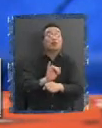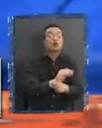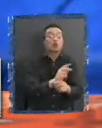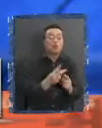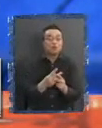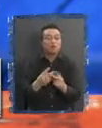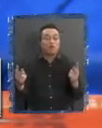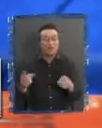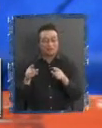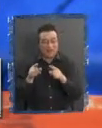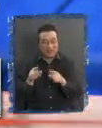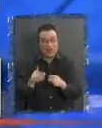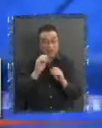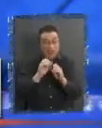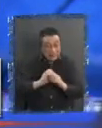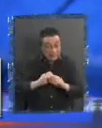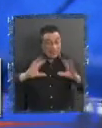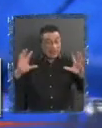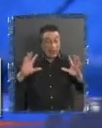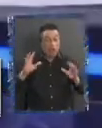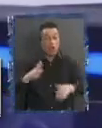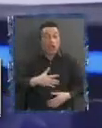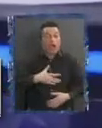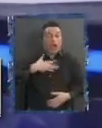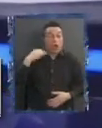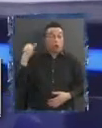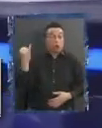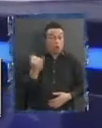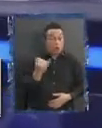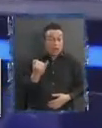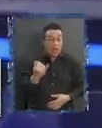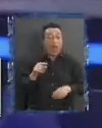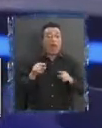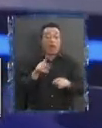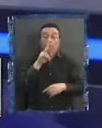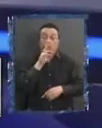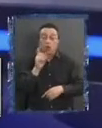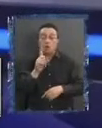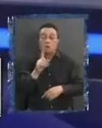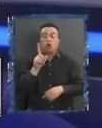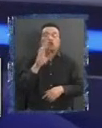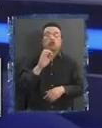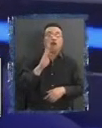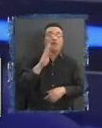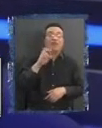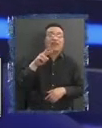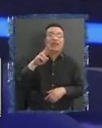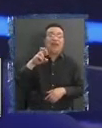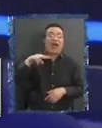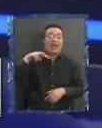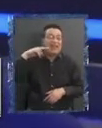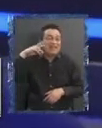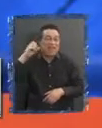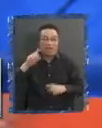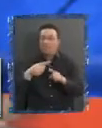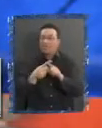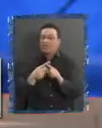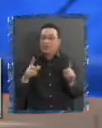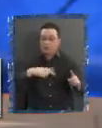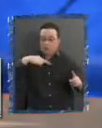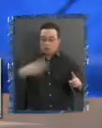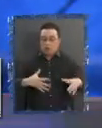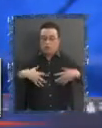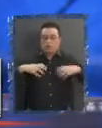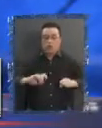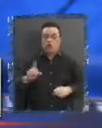tiene que quedar muy claro Autonomía No es lo mismo Que soberanía ¿Ok? Ya Chile sigue siendo Una